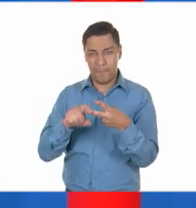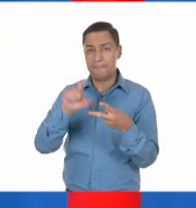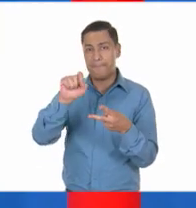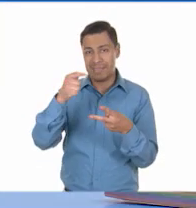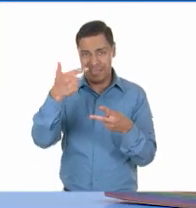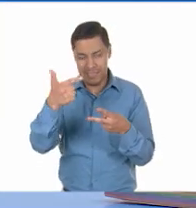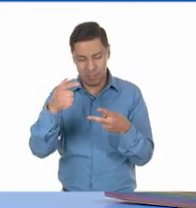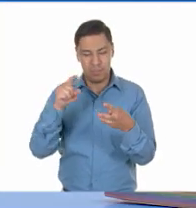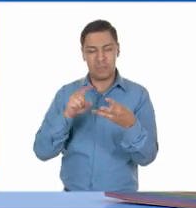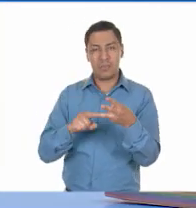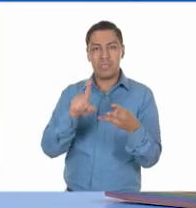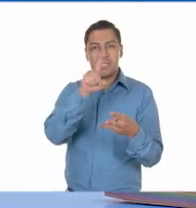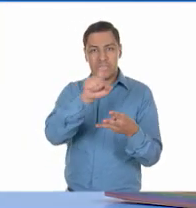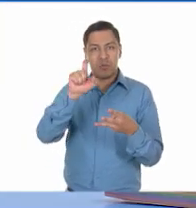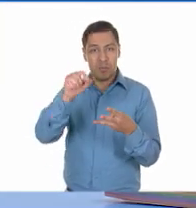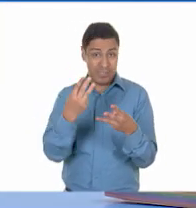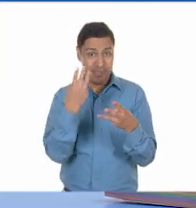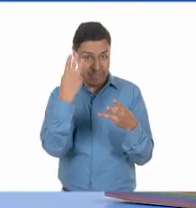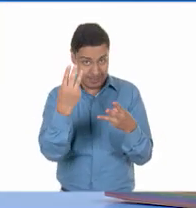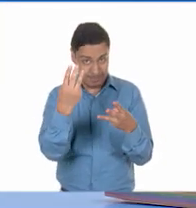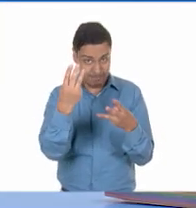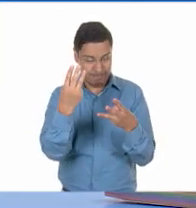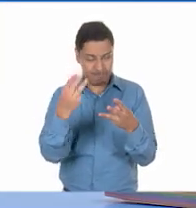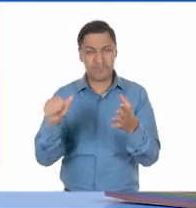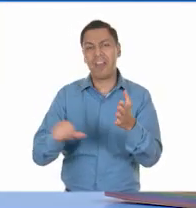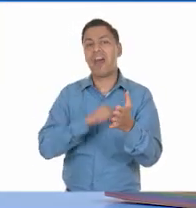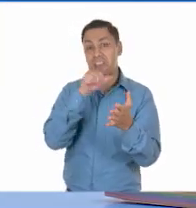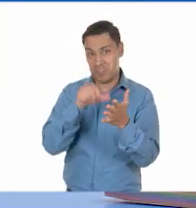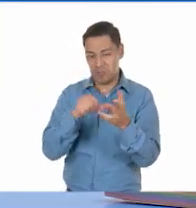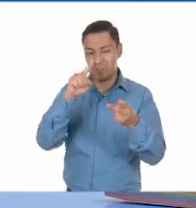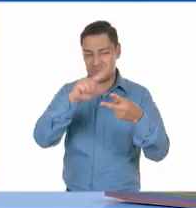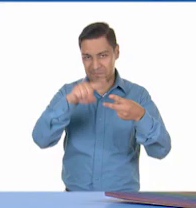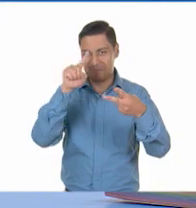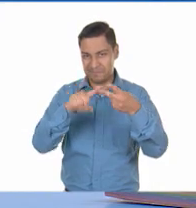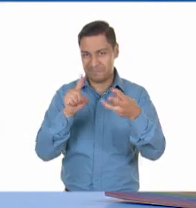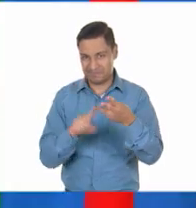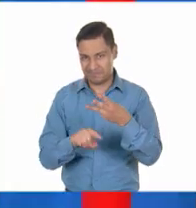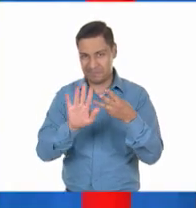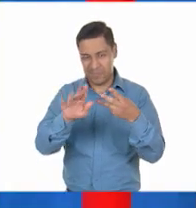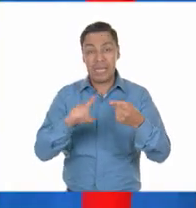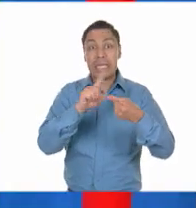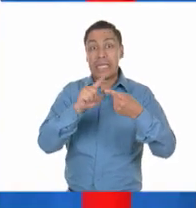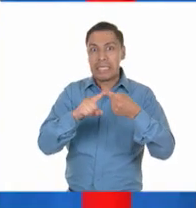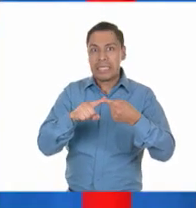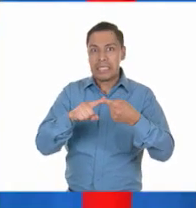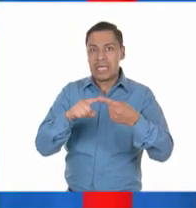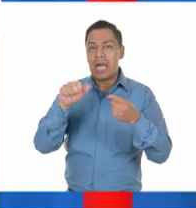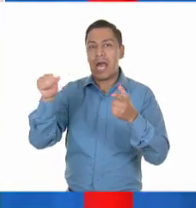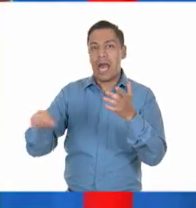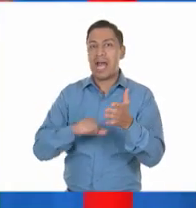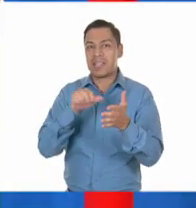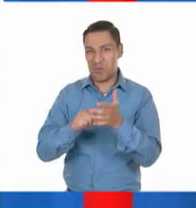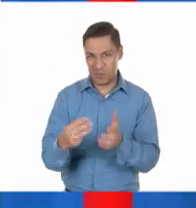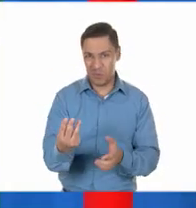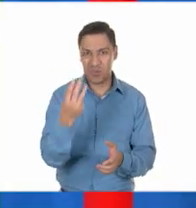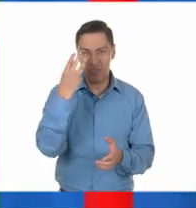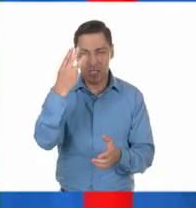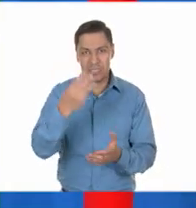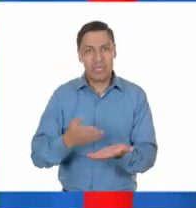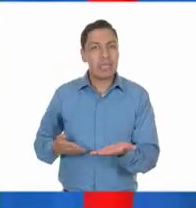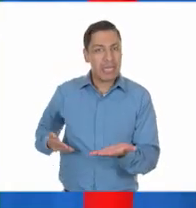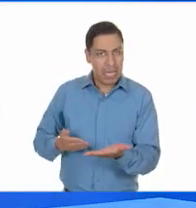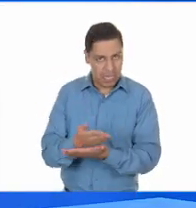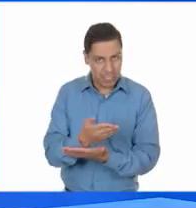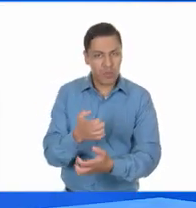123. ¡Ay! ¿Pero de qué tratan esos artículos? Pues mira, Tim, el artículo 3 se trata de garantizar una educación